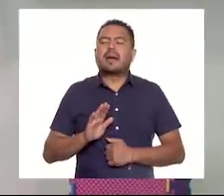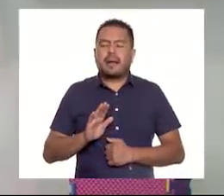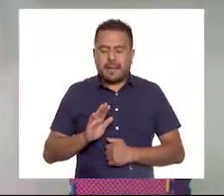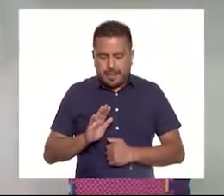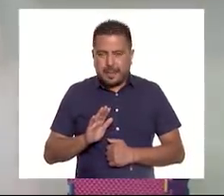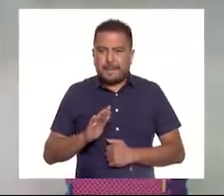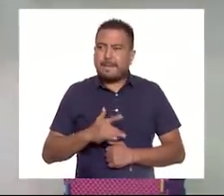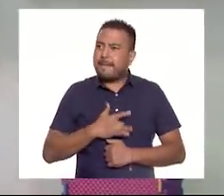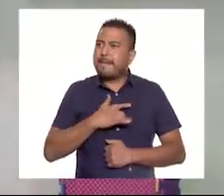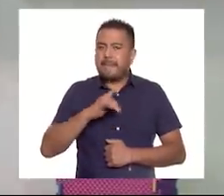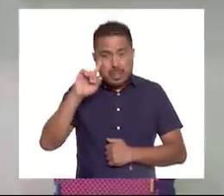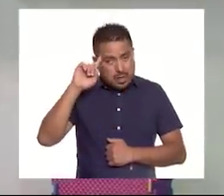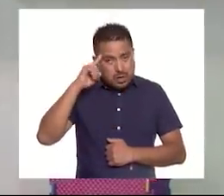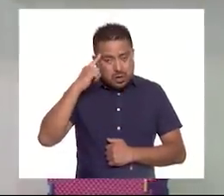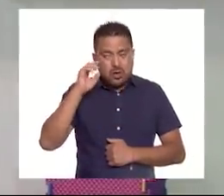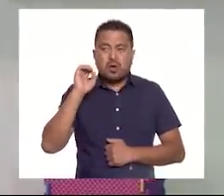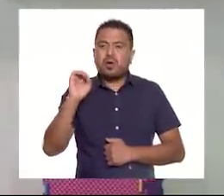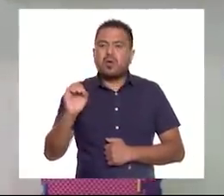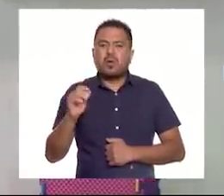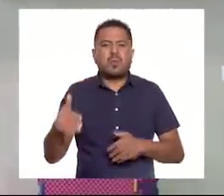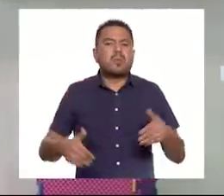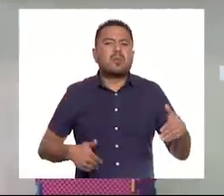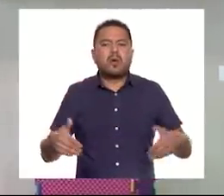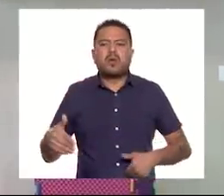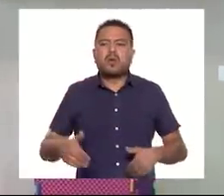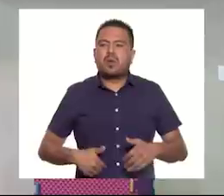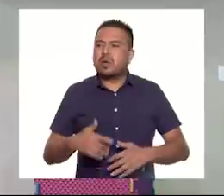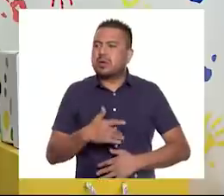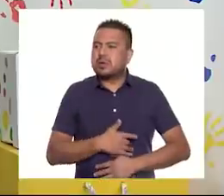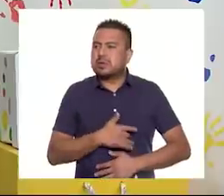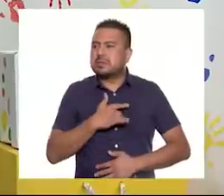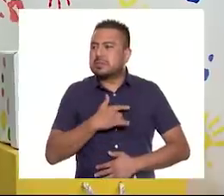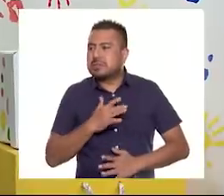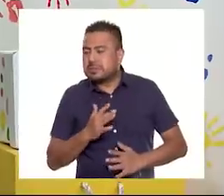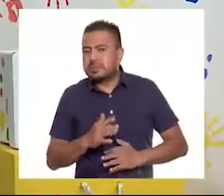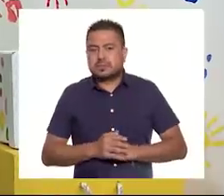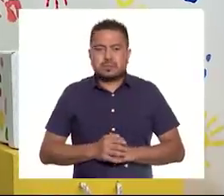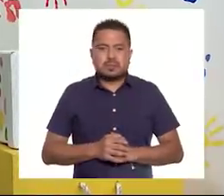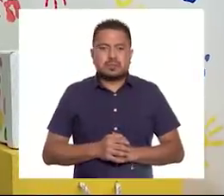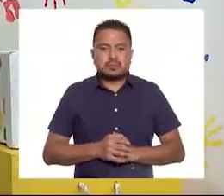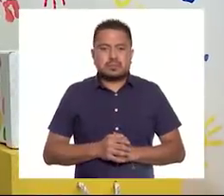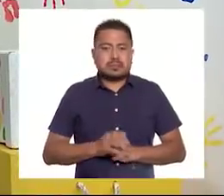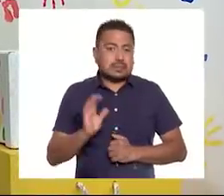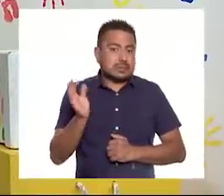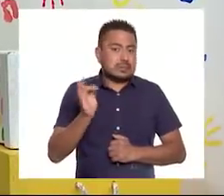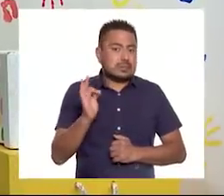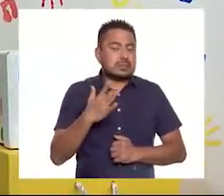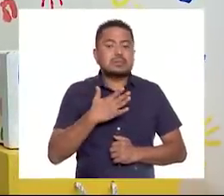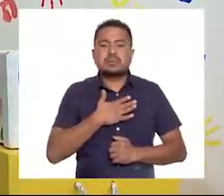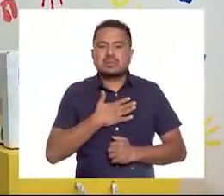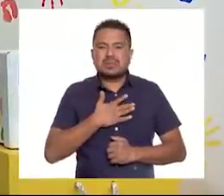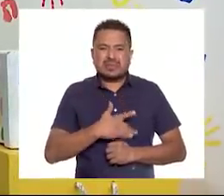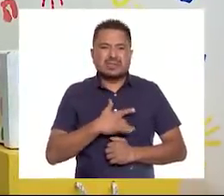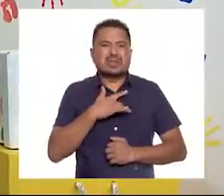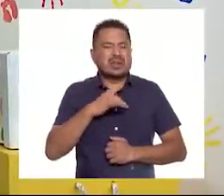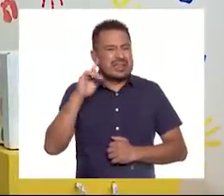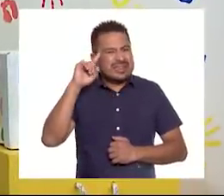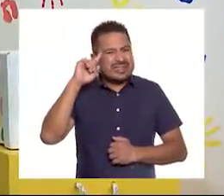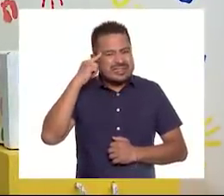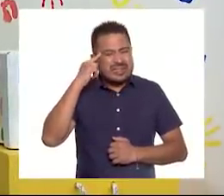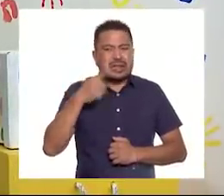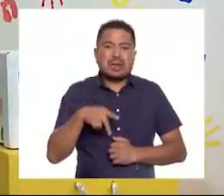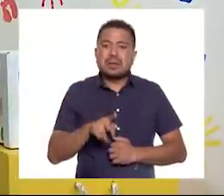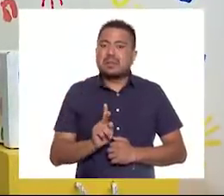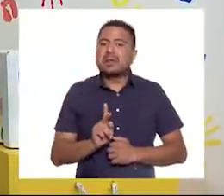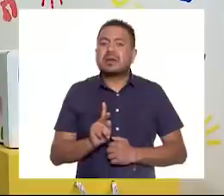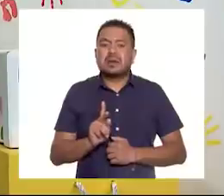enojado o estás molesto? Ah, bueno, según yo, estoy enojado. Pero